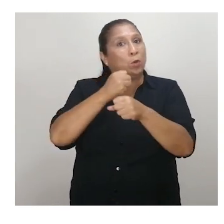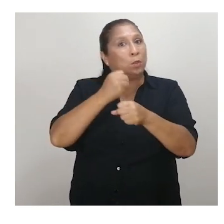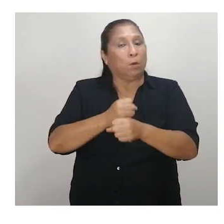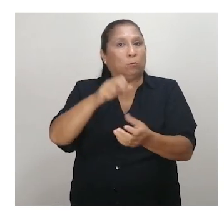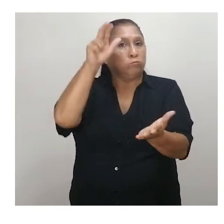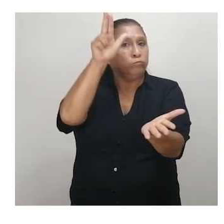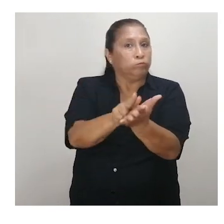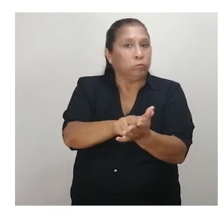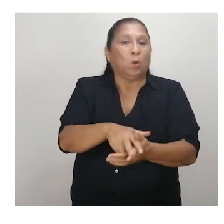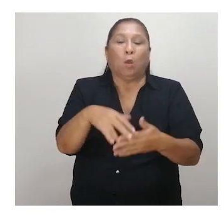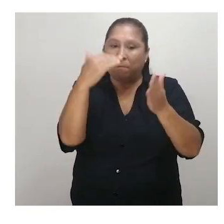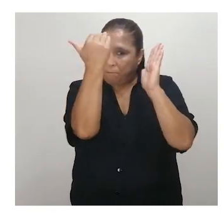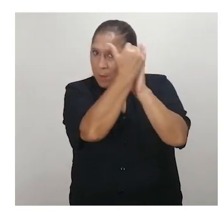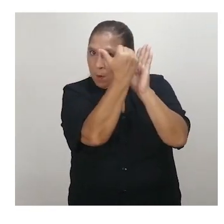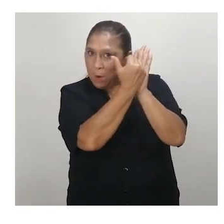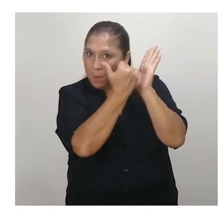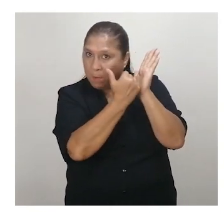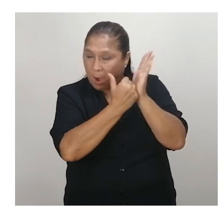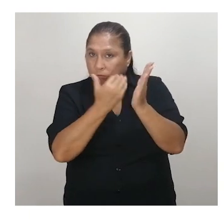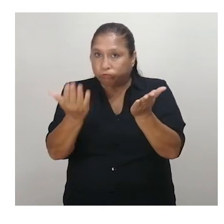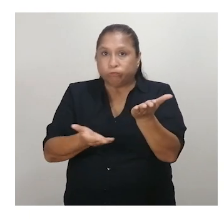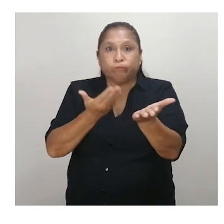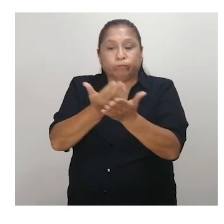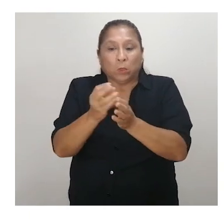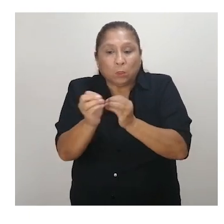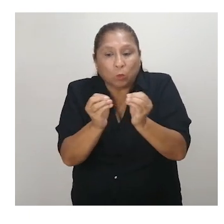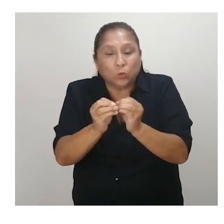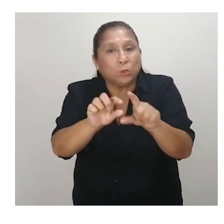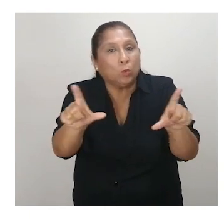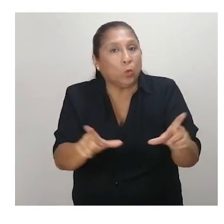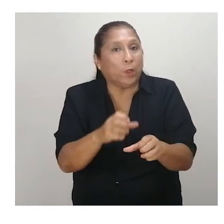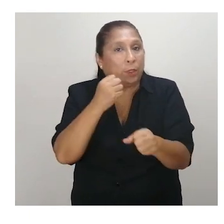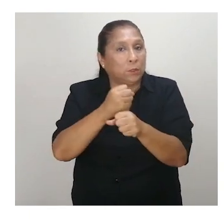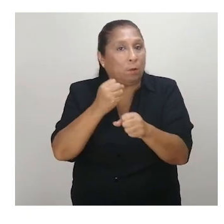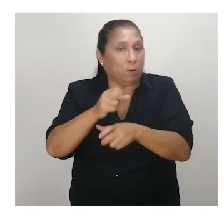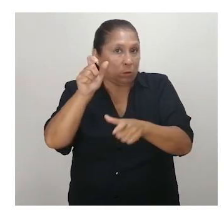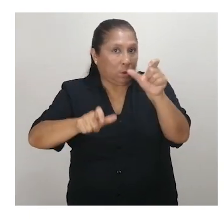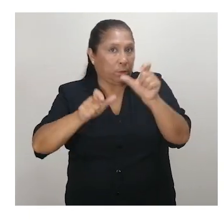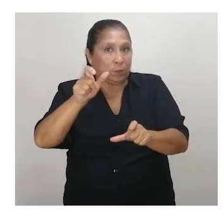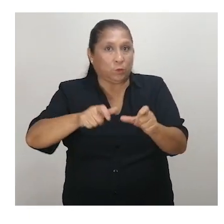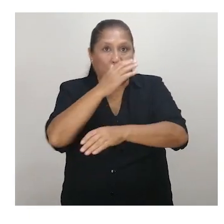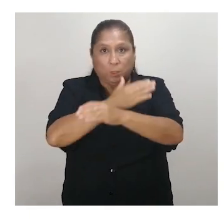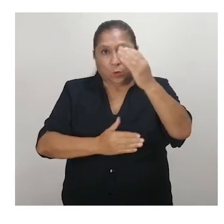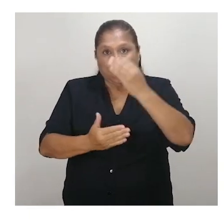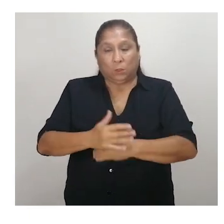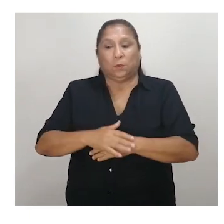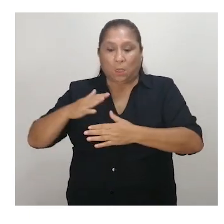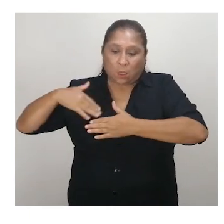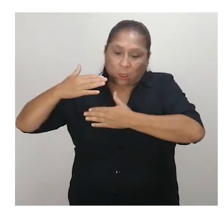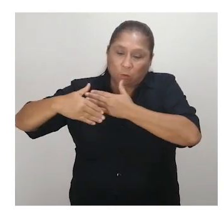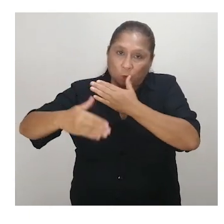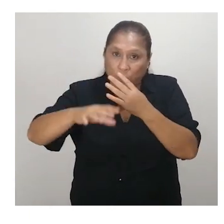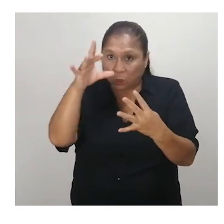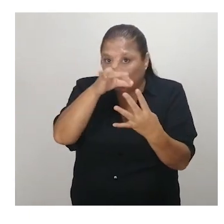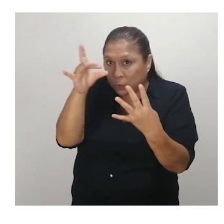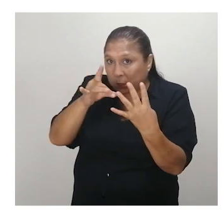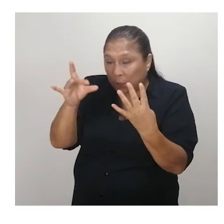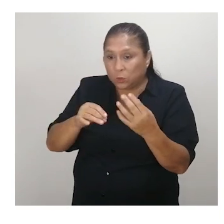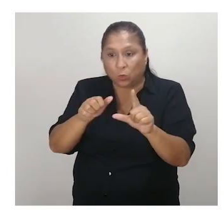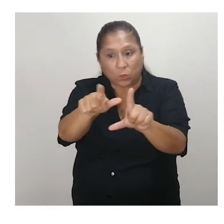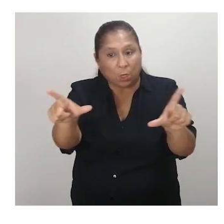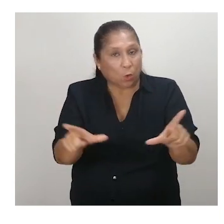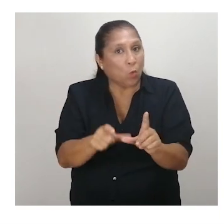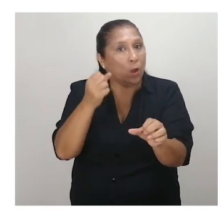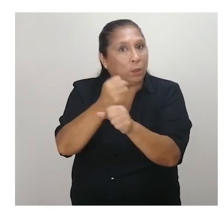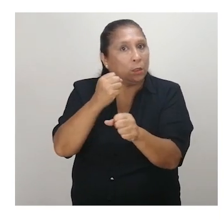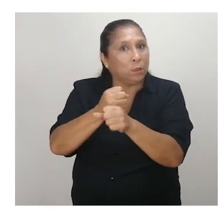de Trabajo aprobó los lineamientos para el otorgamiento de ajustes razonables a las personas con discapacidad en el proceso de selección